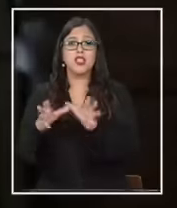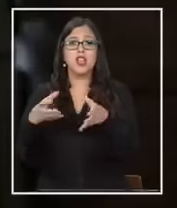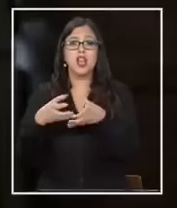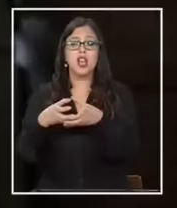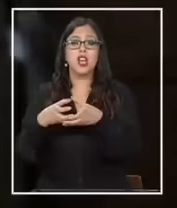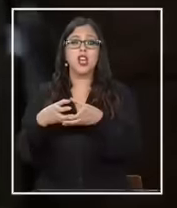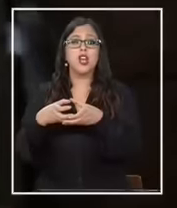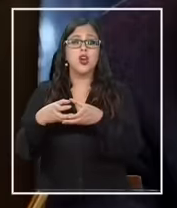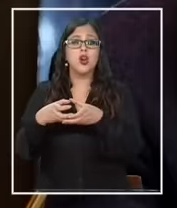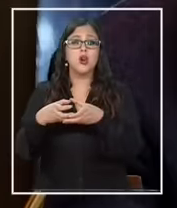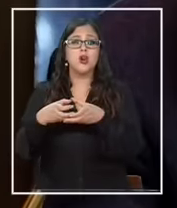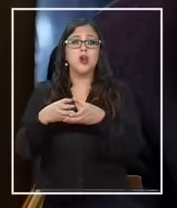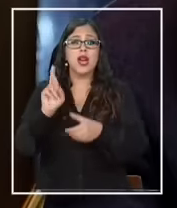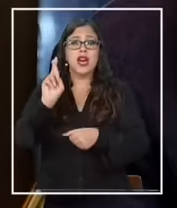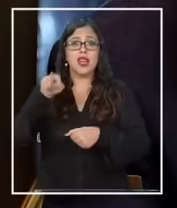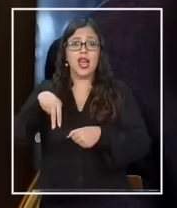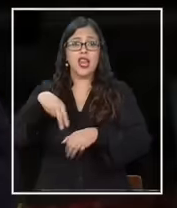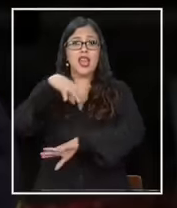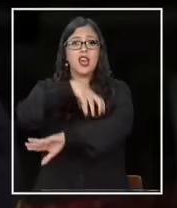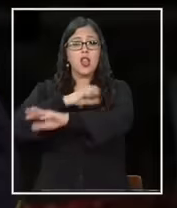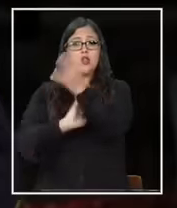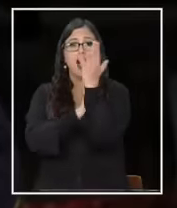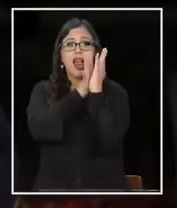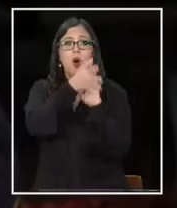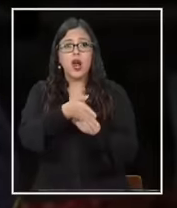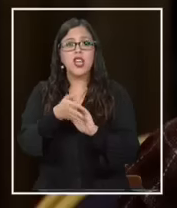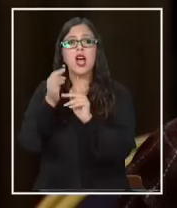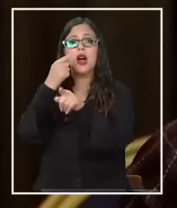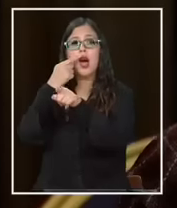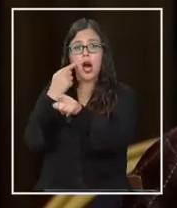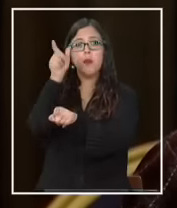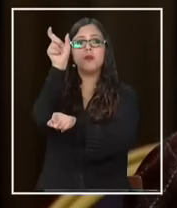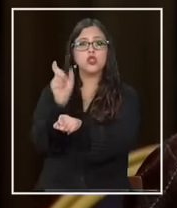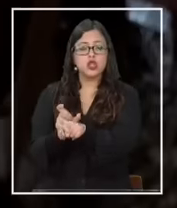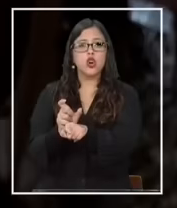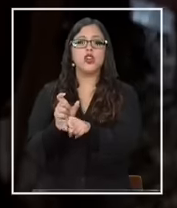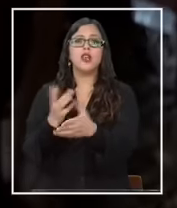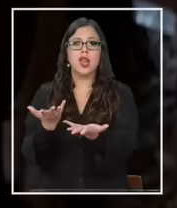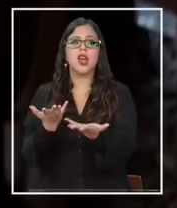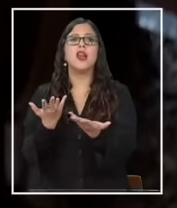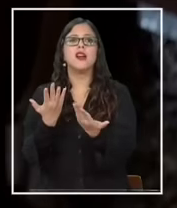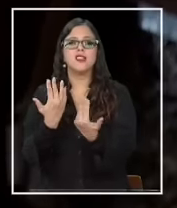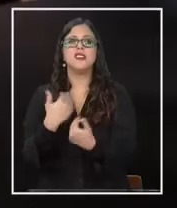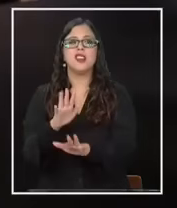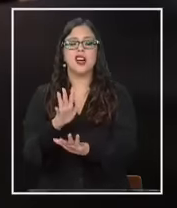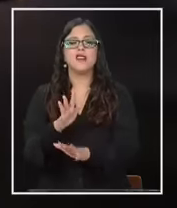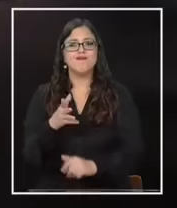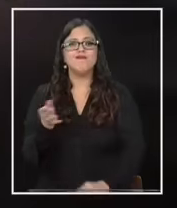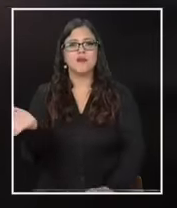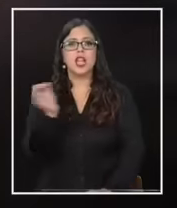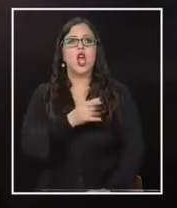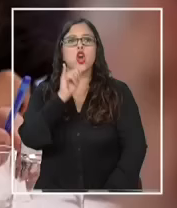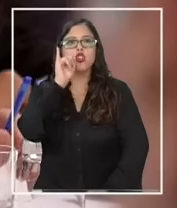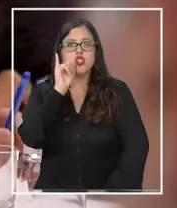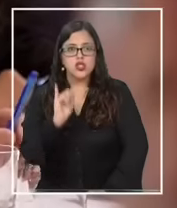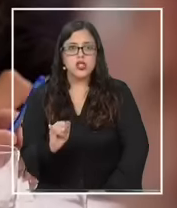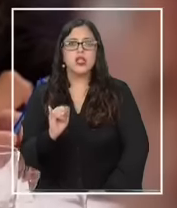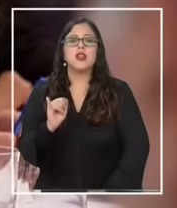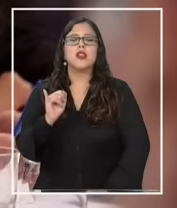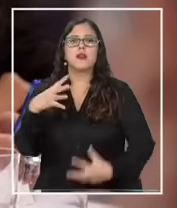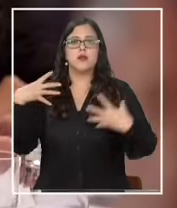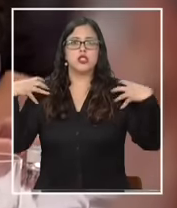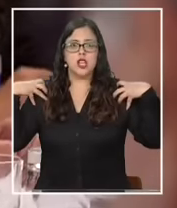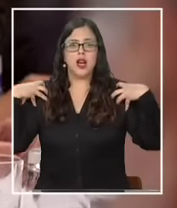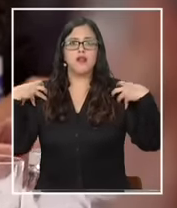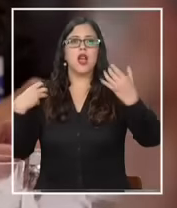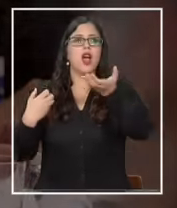Araucanía del partido renovación nacional es entonces quien ha reconocido haber sido el que grabó